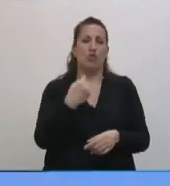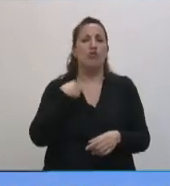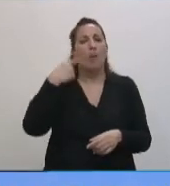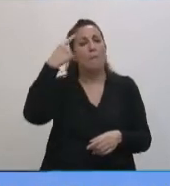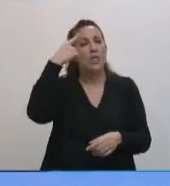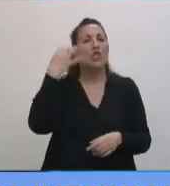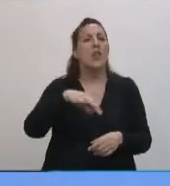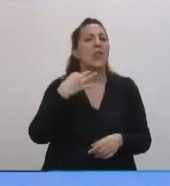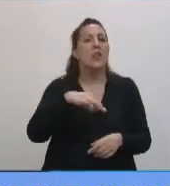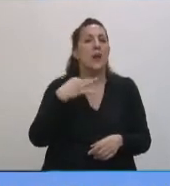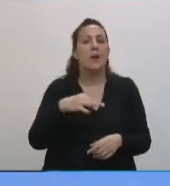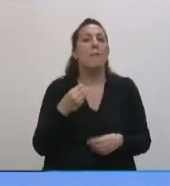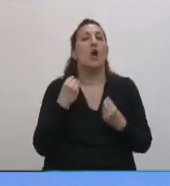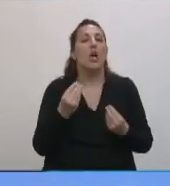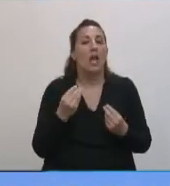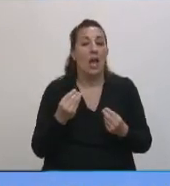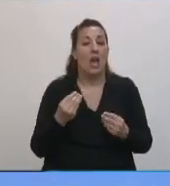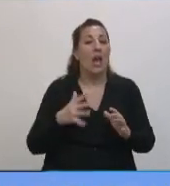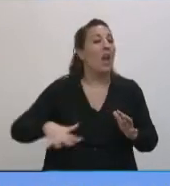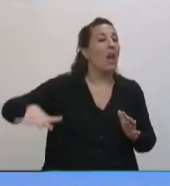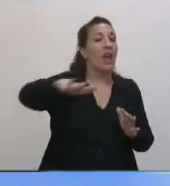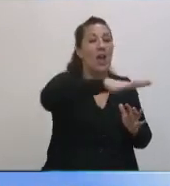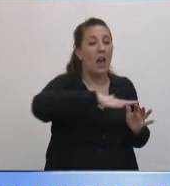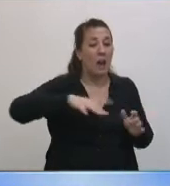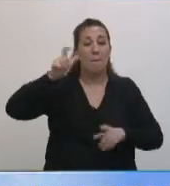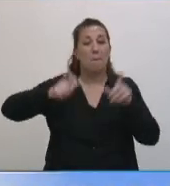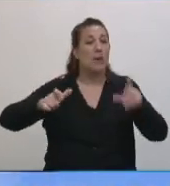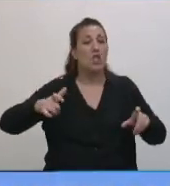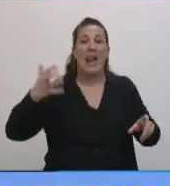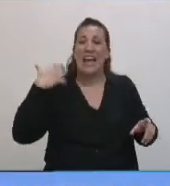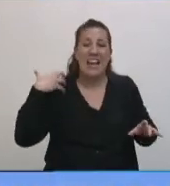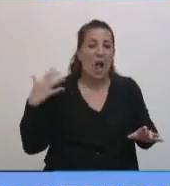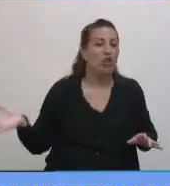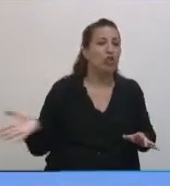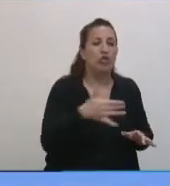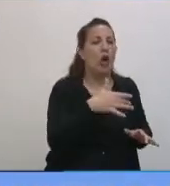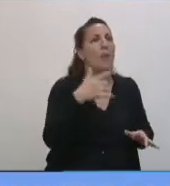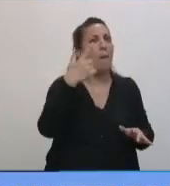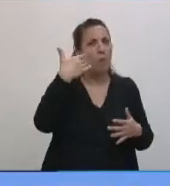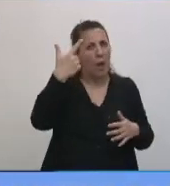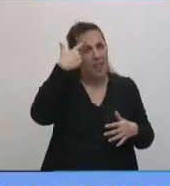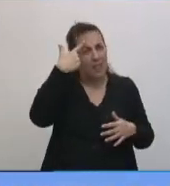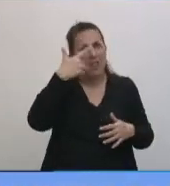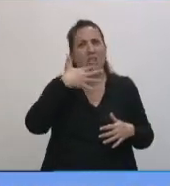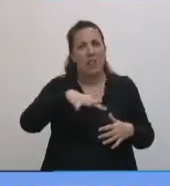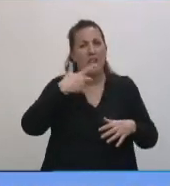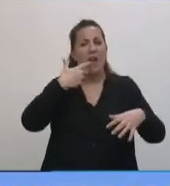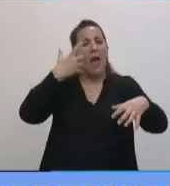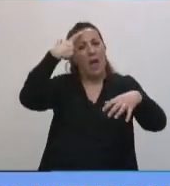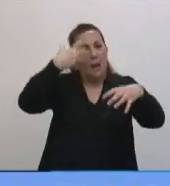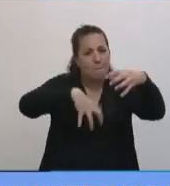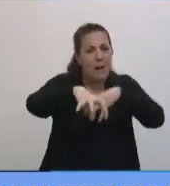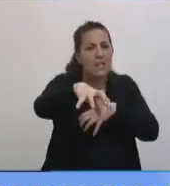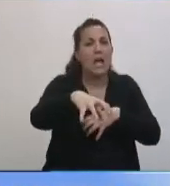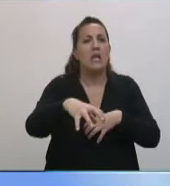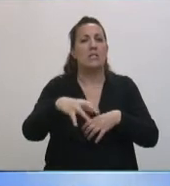lograr que la población en general pueda comprender, pueda empatizar con todo esto, pueda sensibilizarse y realmente